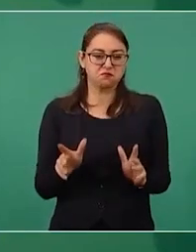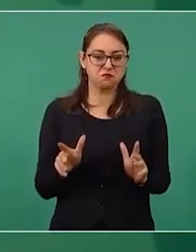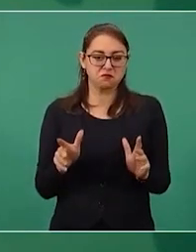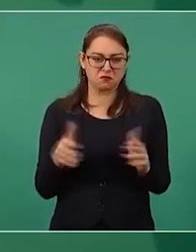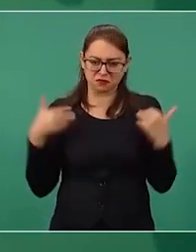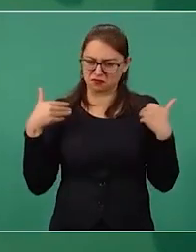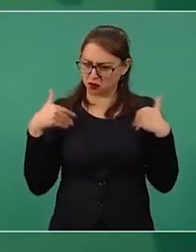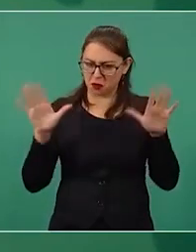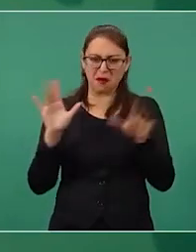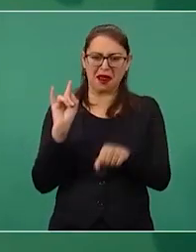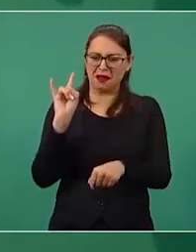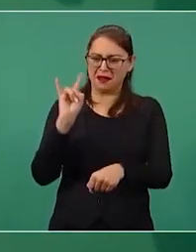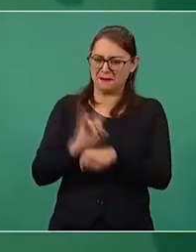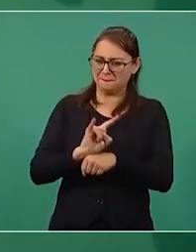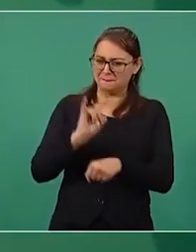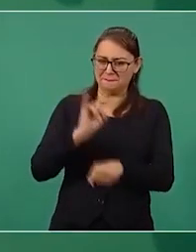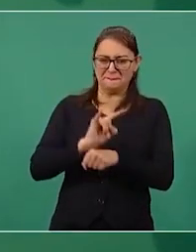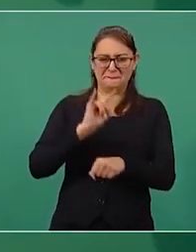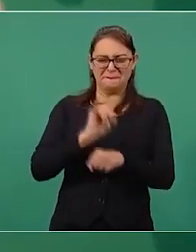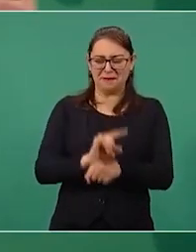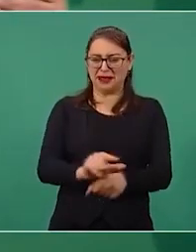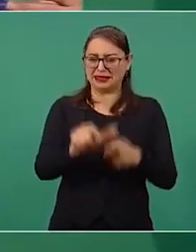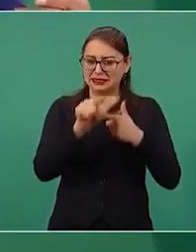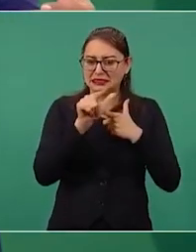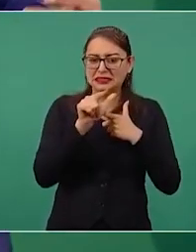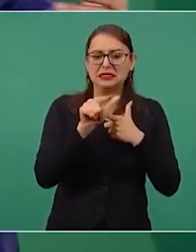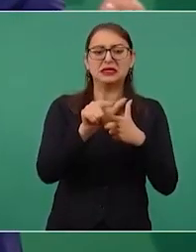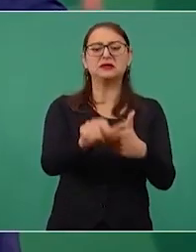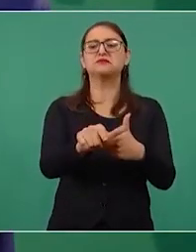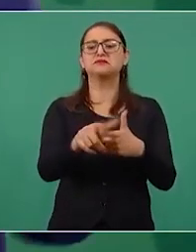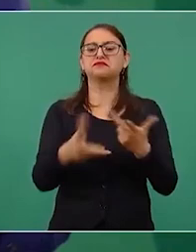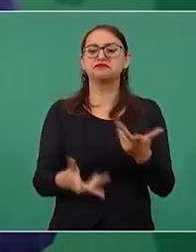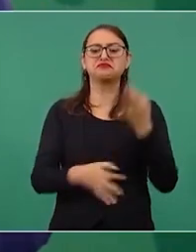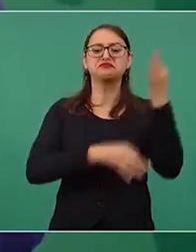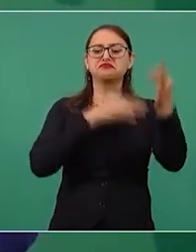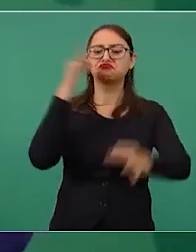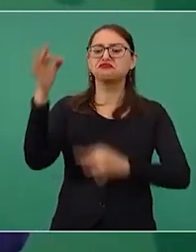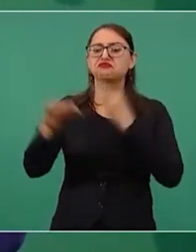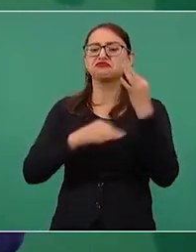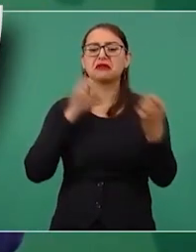simulando, sino engañando a muchos